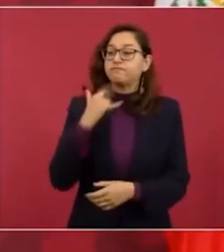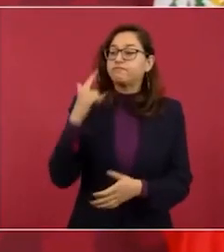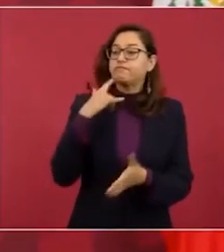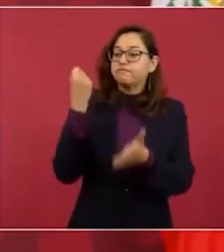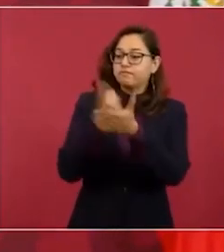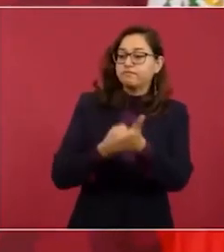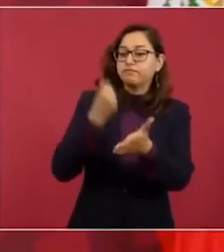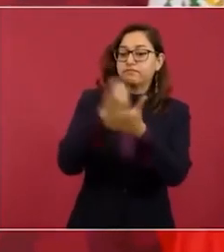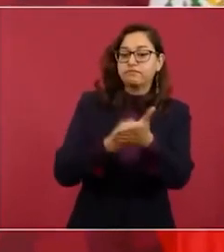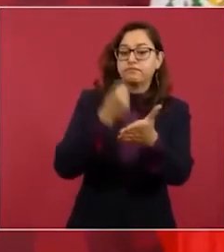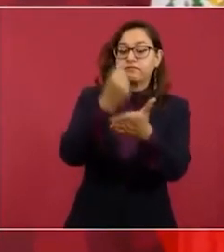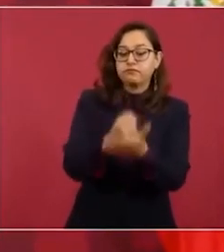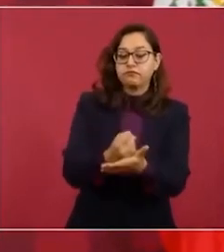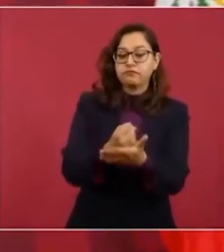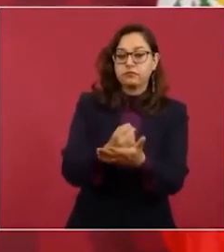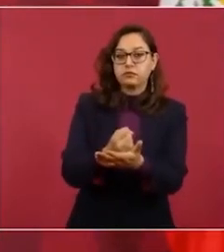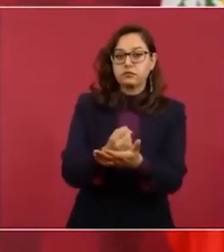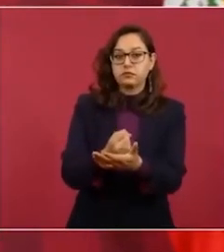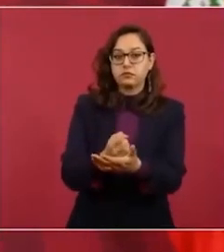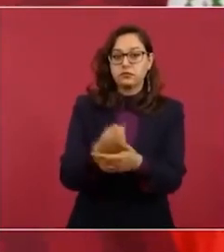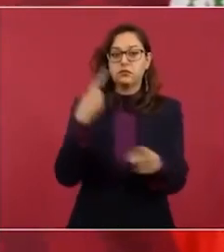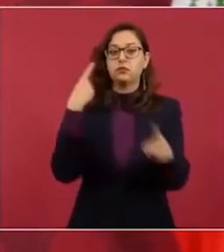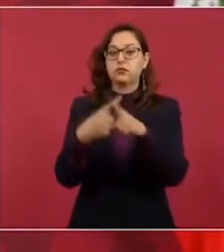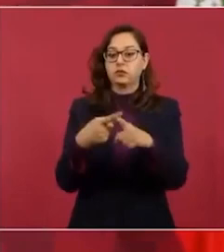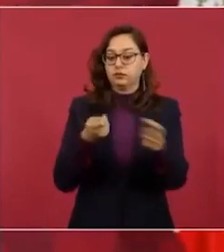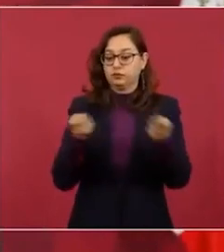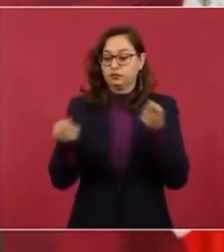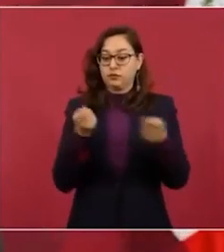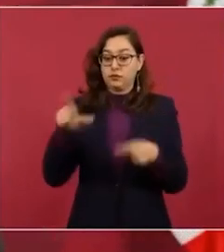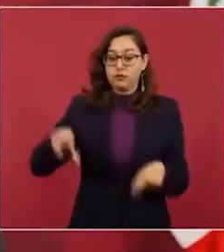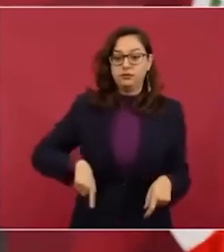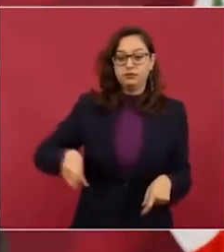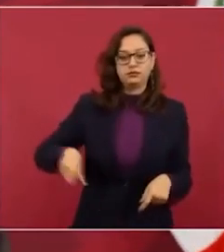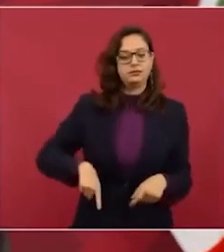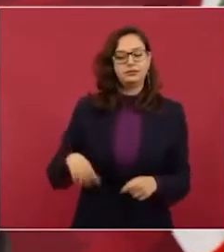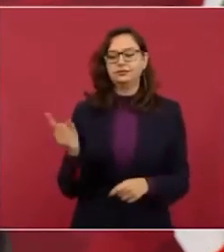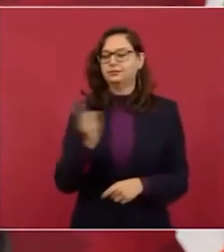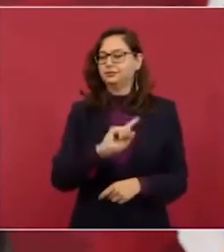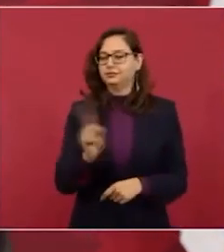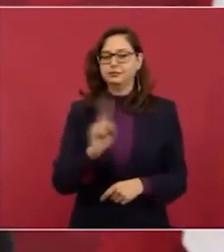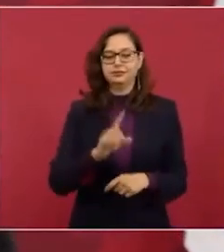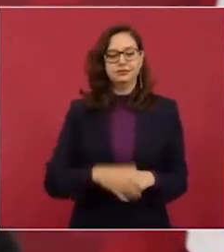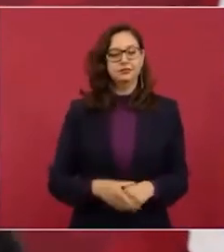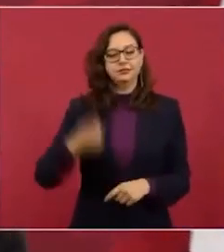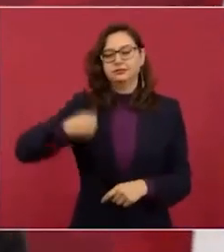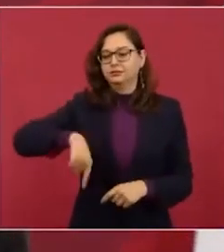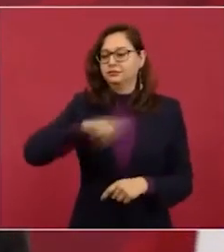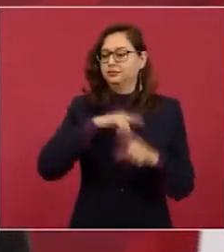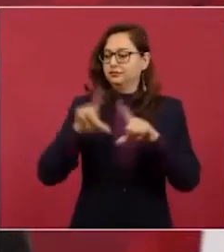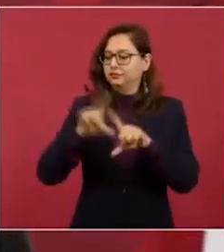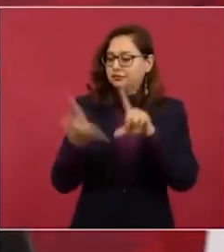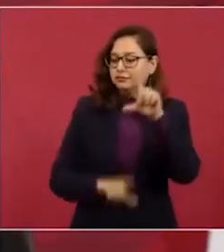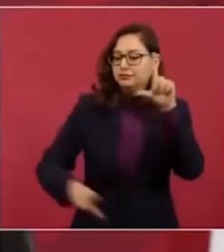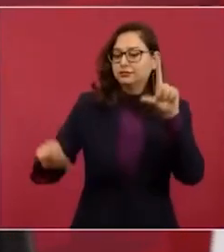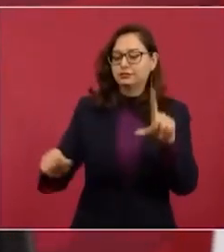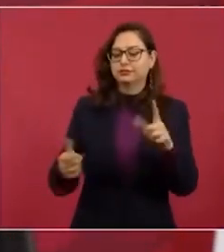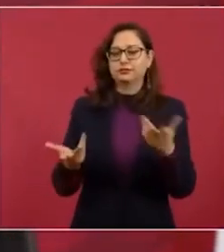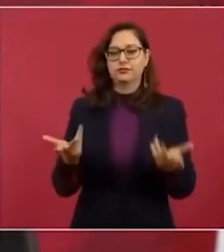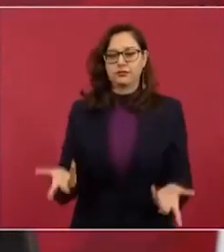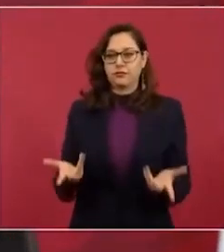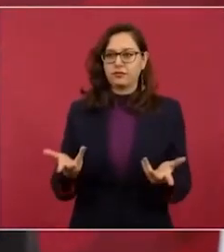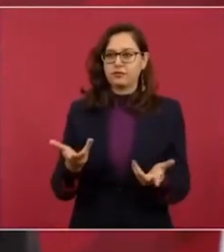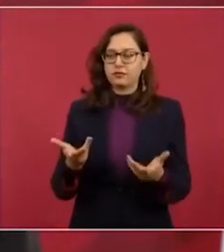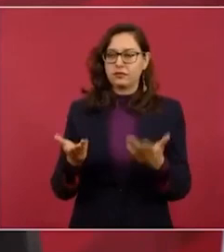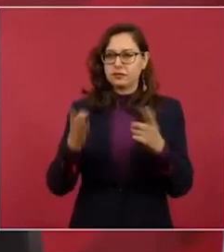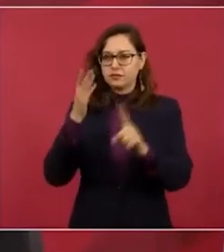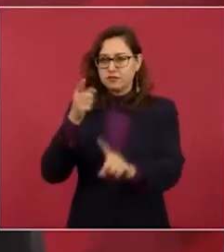es por la nación. Son dos proyectos distintos y contrapuestos de nación. Y